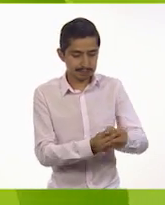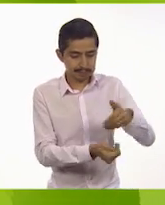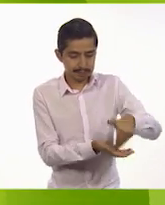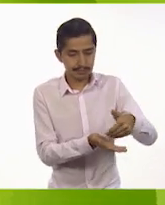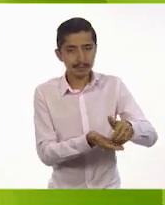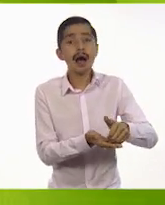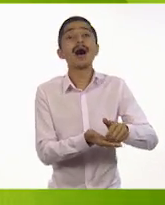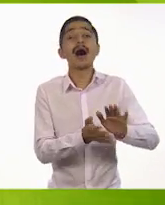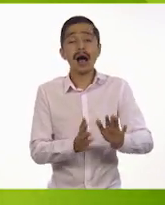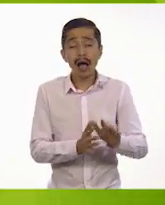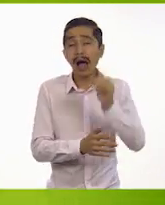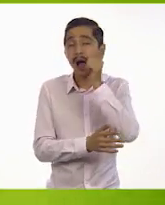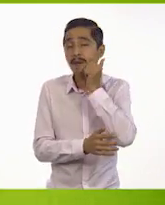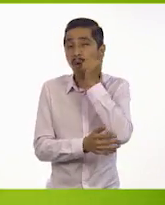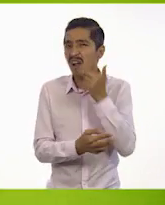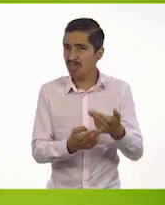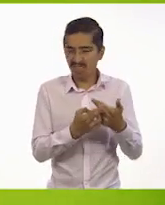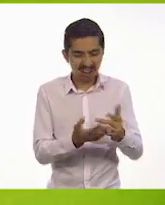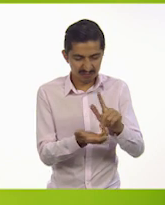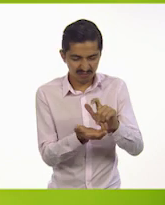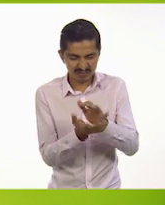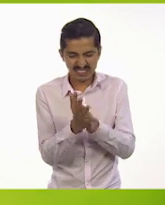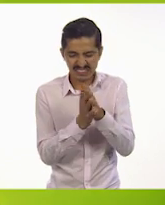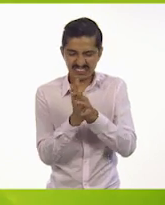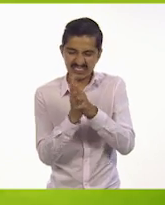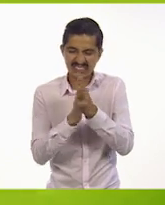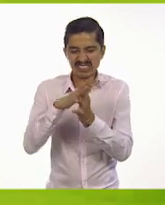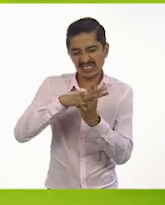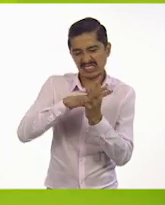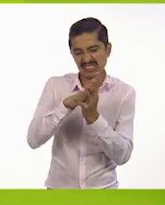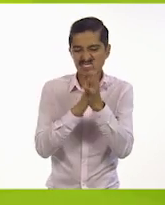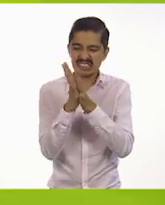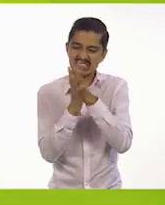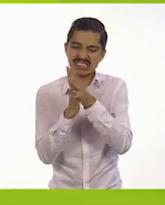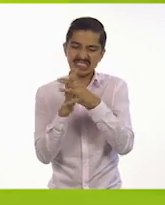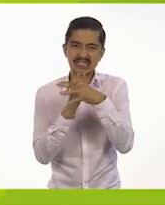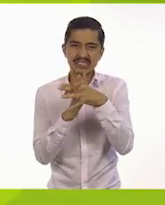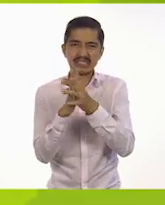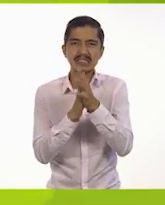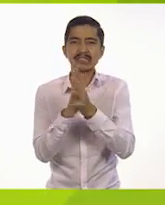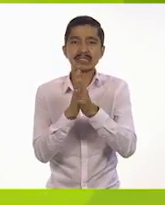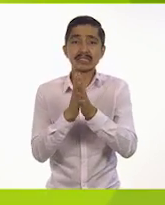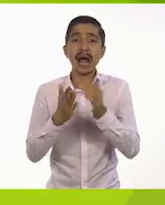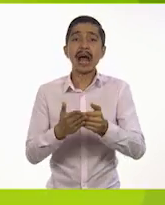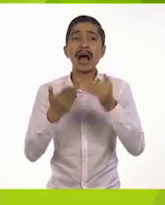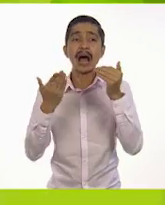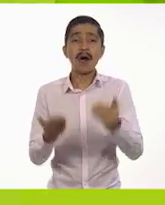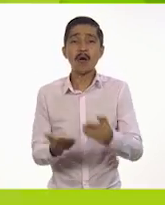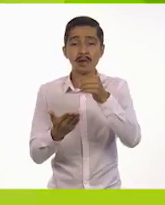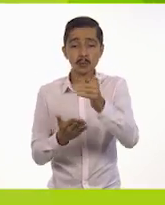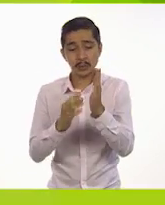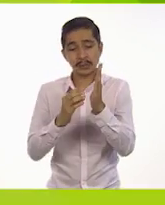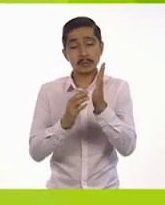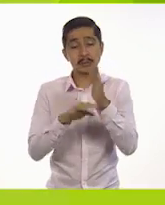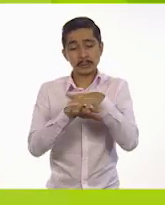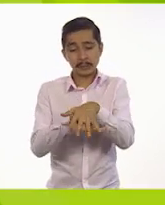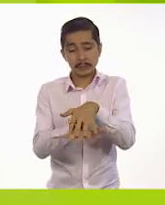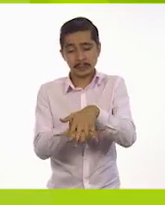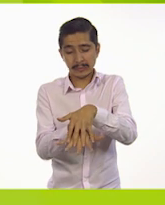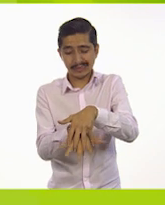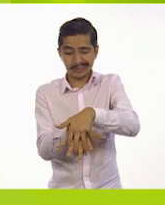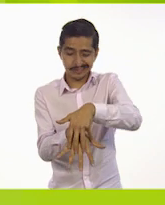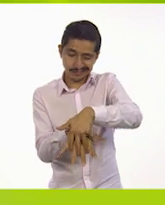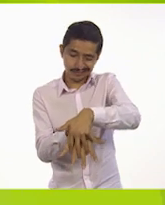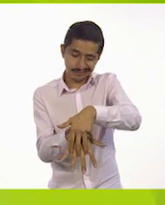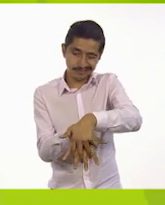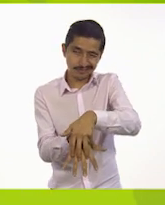Usa suficiente jabón. Frota tus palmas una con la otra. Ahora, frota la palma de una de tus manos contra el